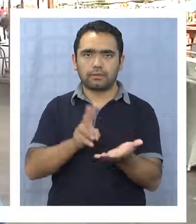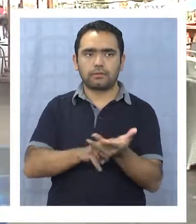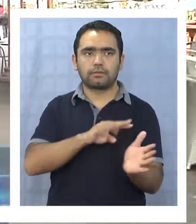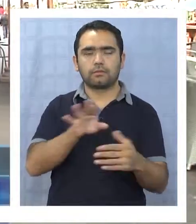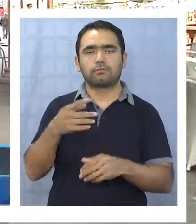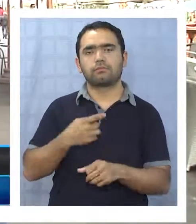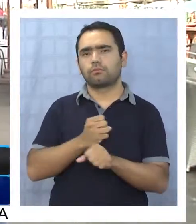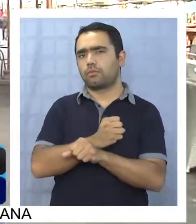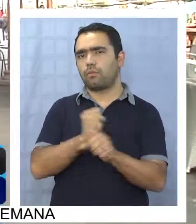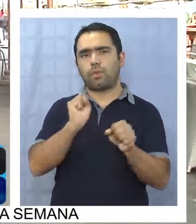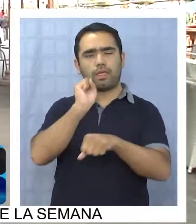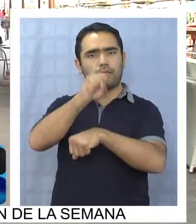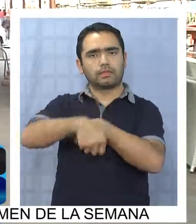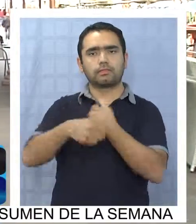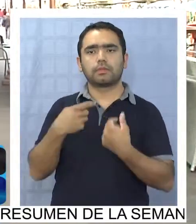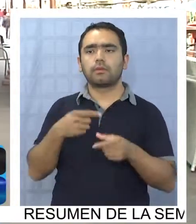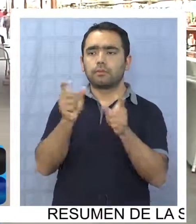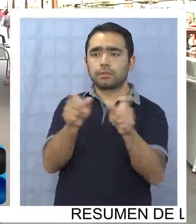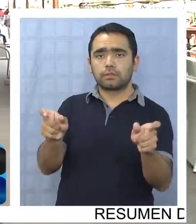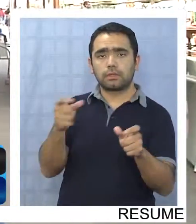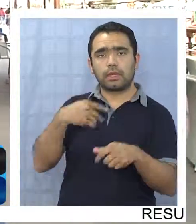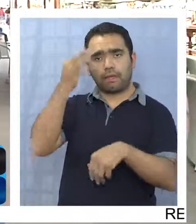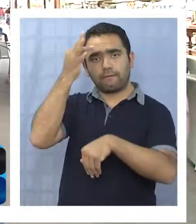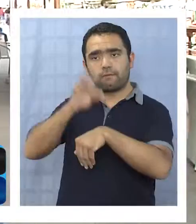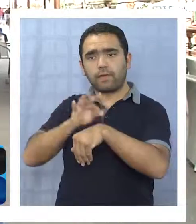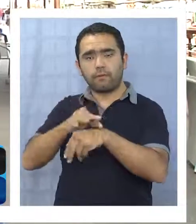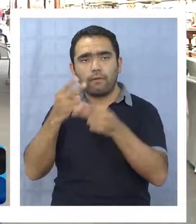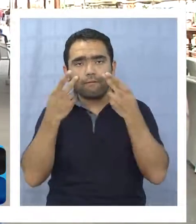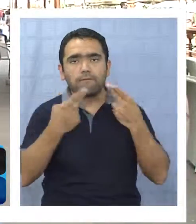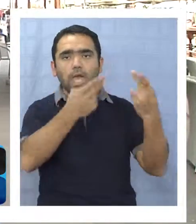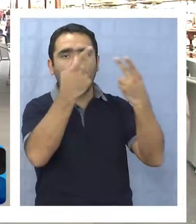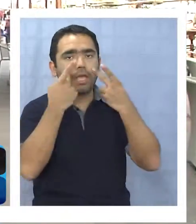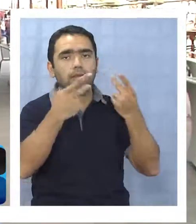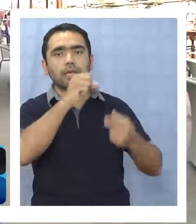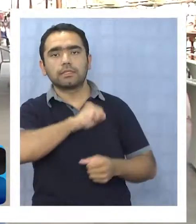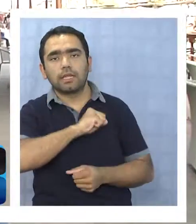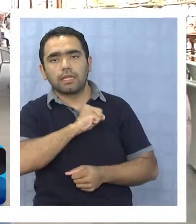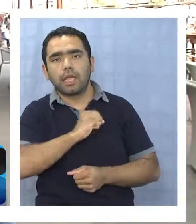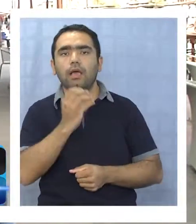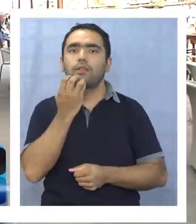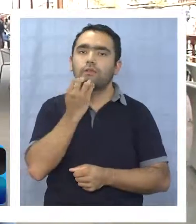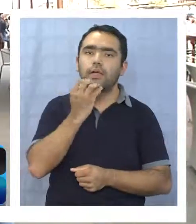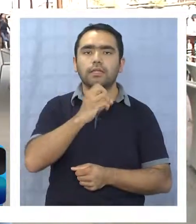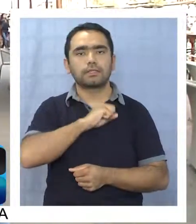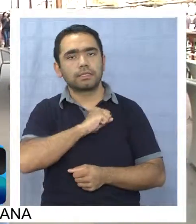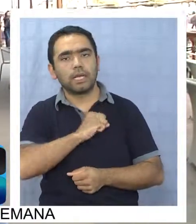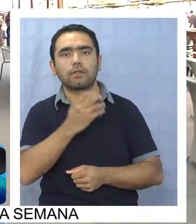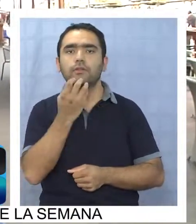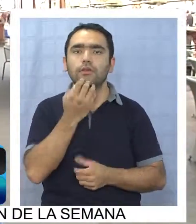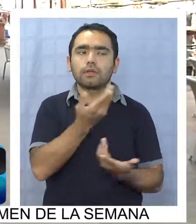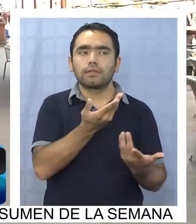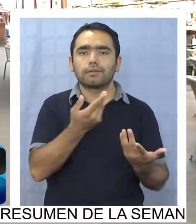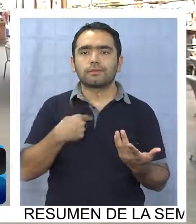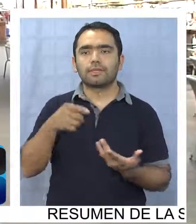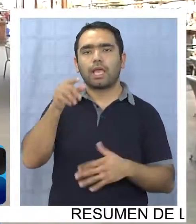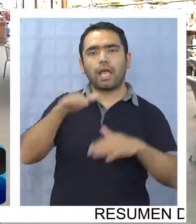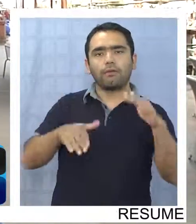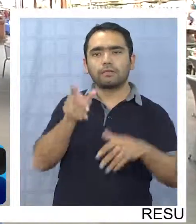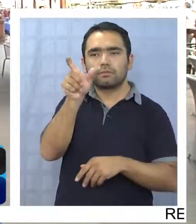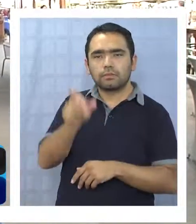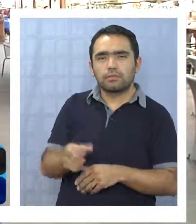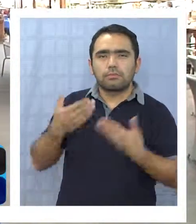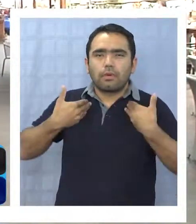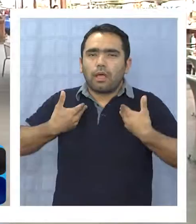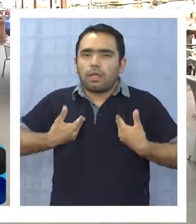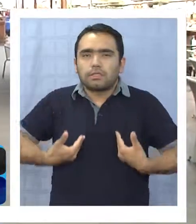enfermos sigan peregrinando para Antofagasta y Santiago permanentemente, sabemos que ese caminar a veces agota a la